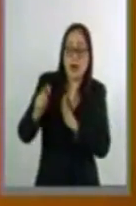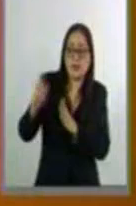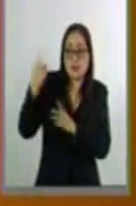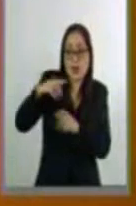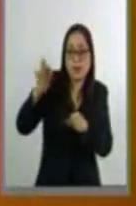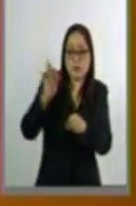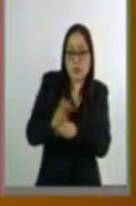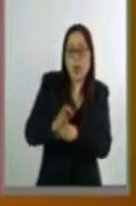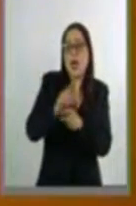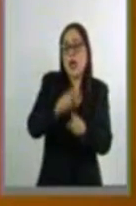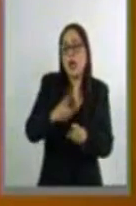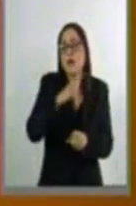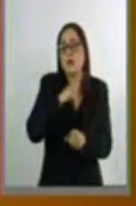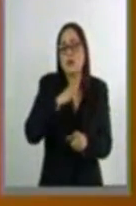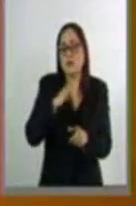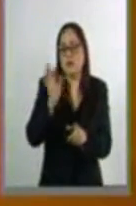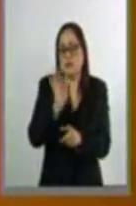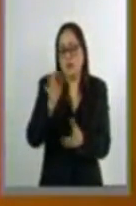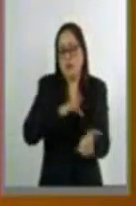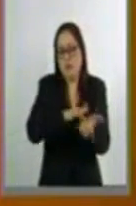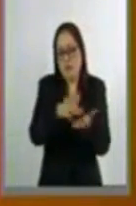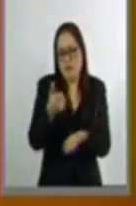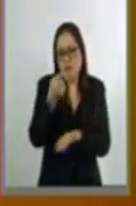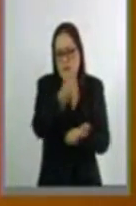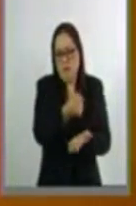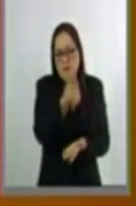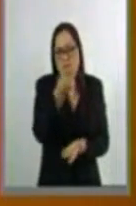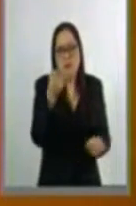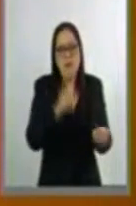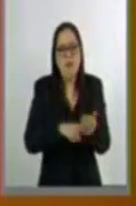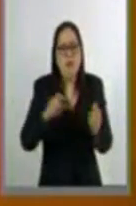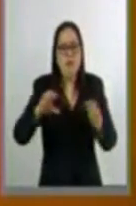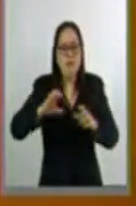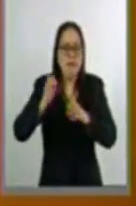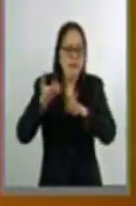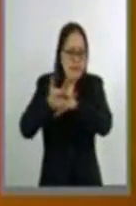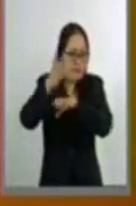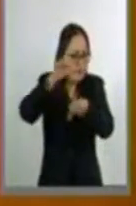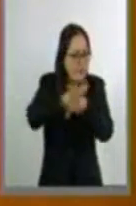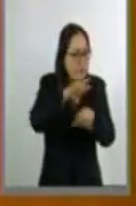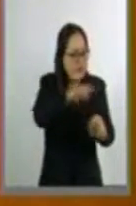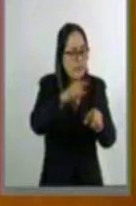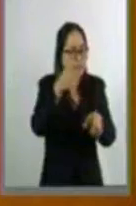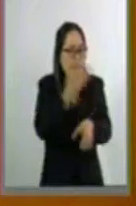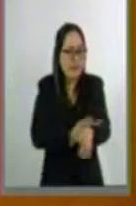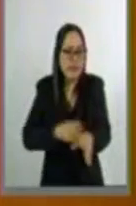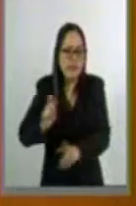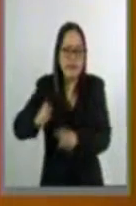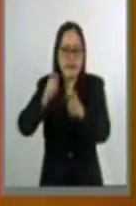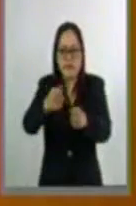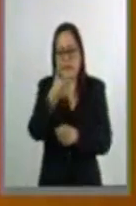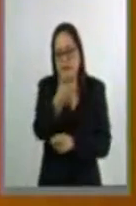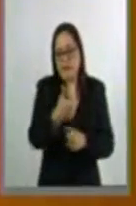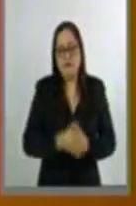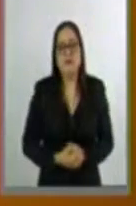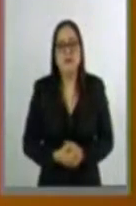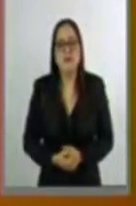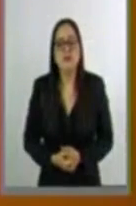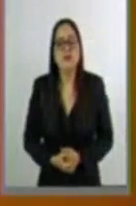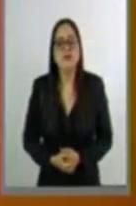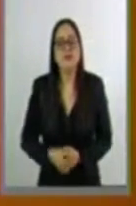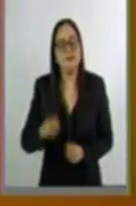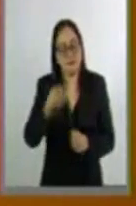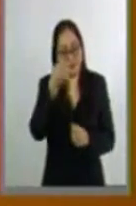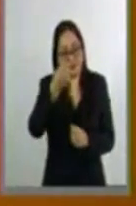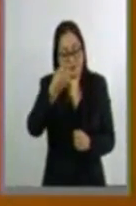casos de retraso en la entrega de dichos apoyos a través de las comisiones estatales de víctimas. En este tenor de